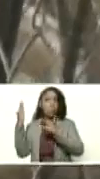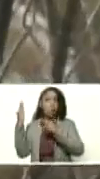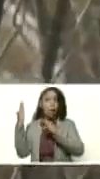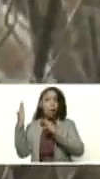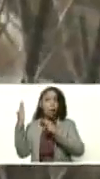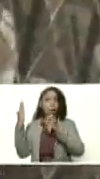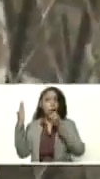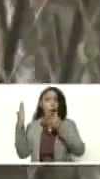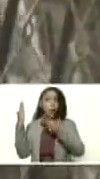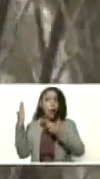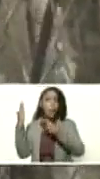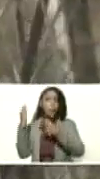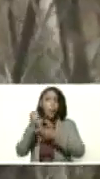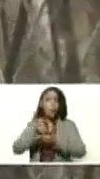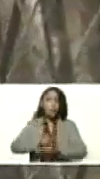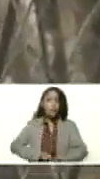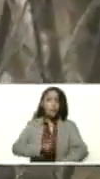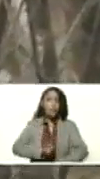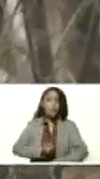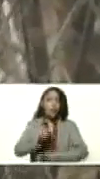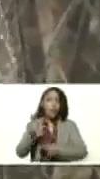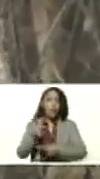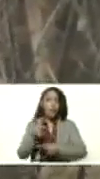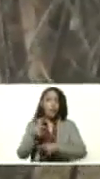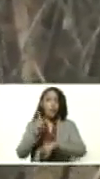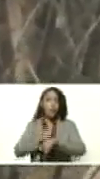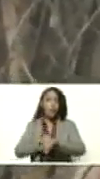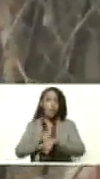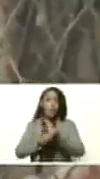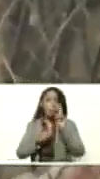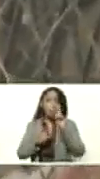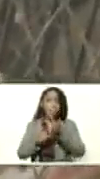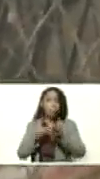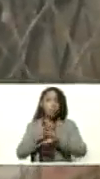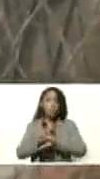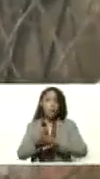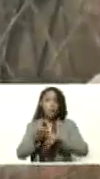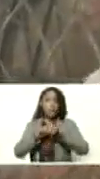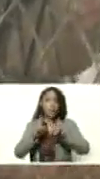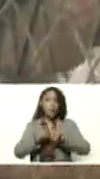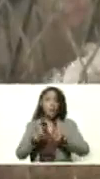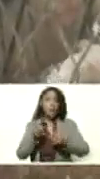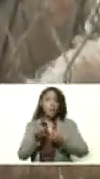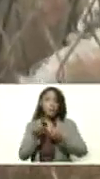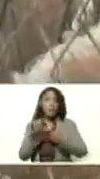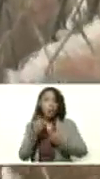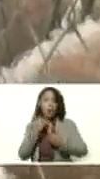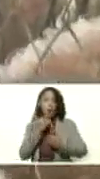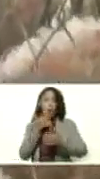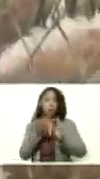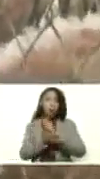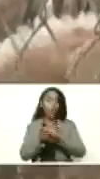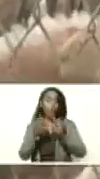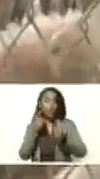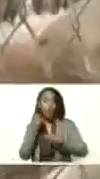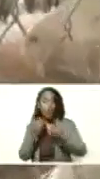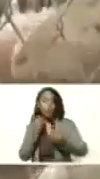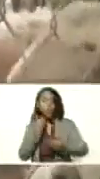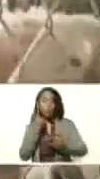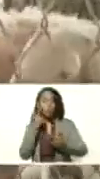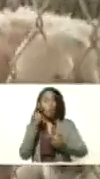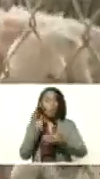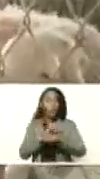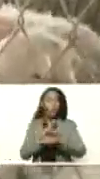ecosonograma es que ahorramos tiempo, podemos ver diferentes patologías en los animales y así